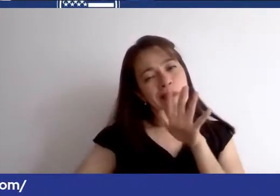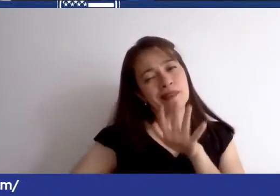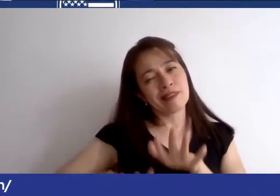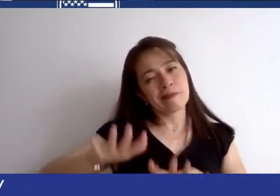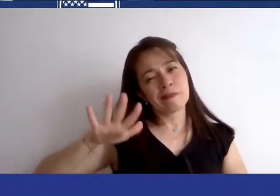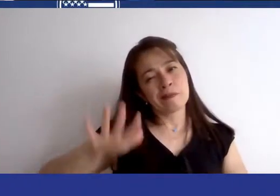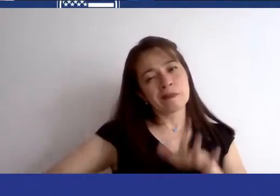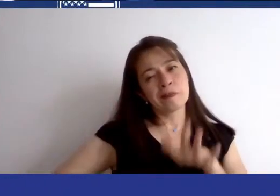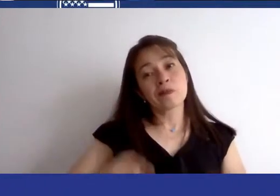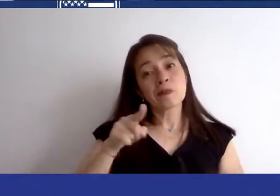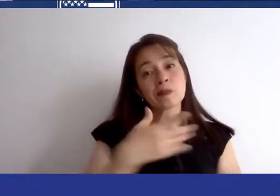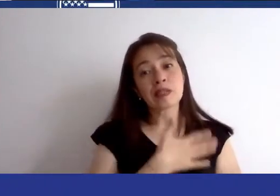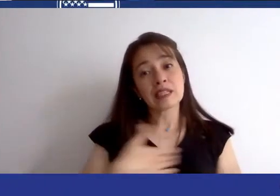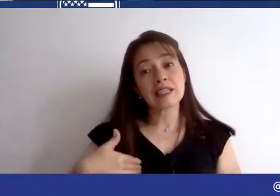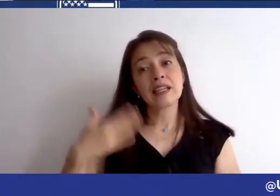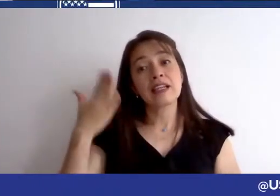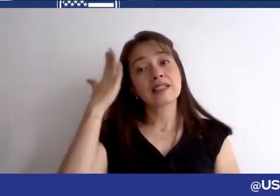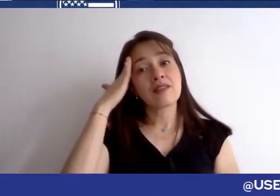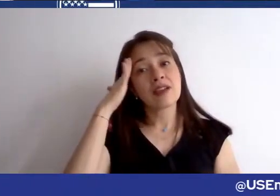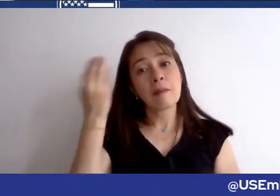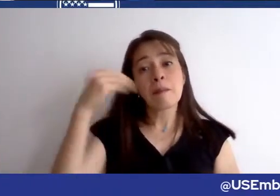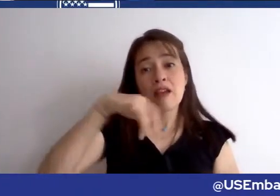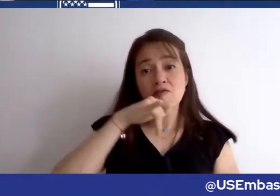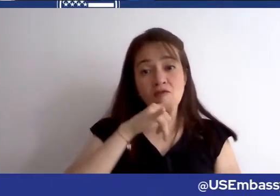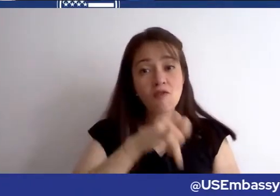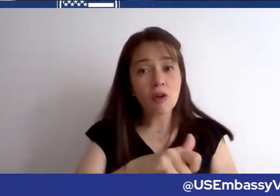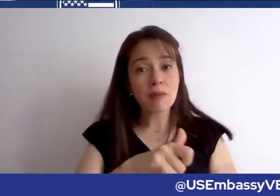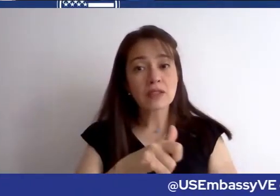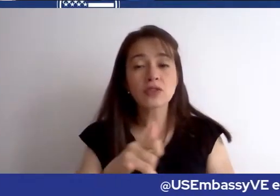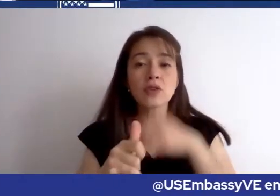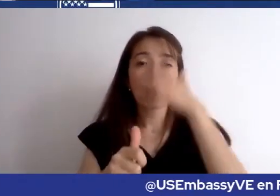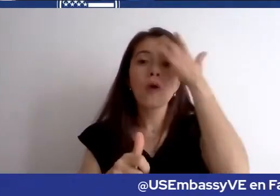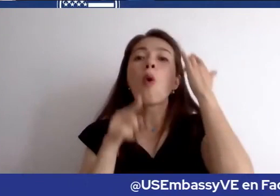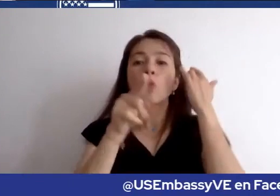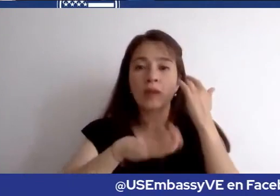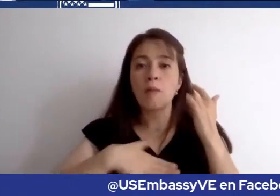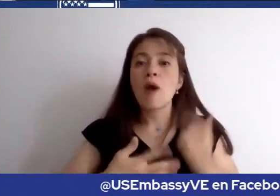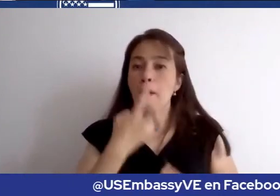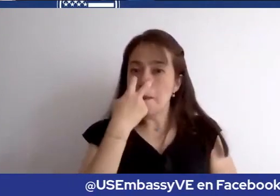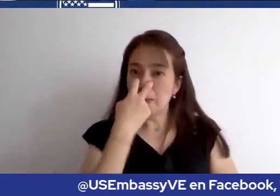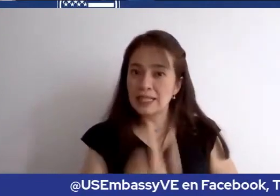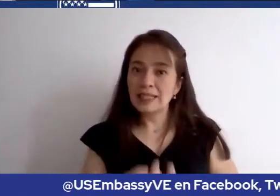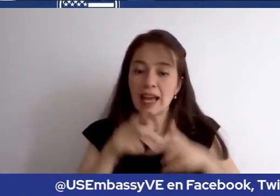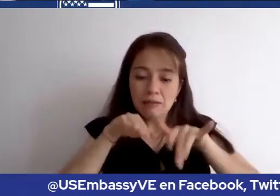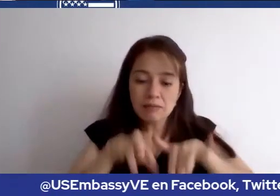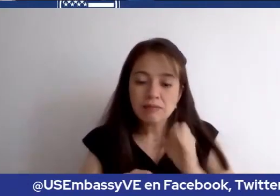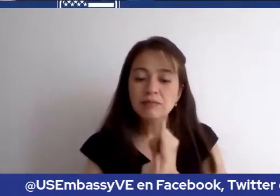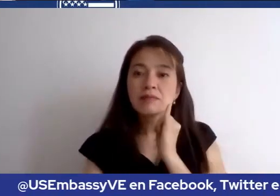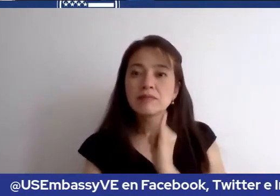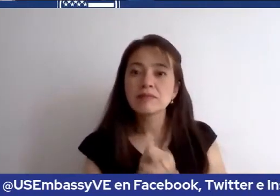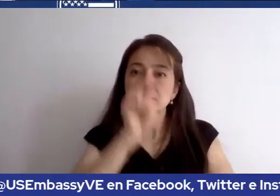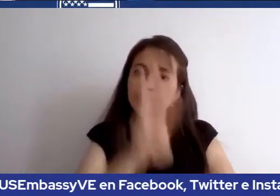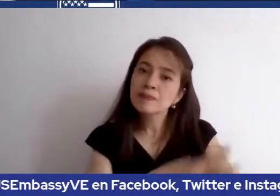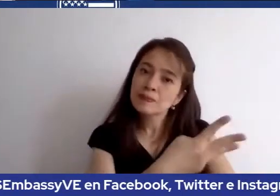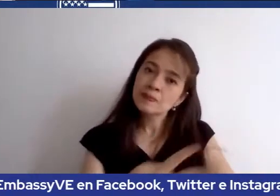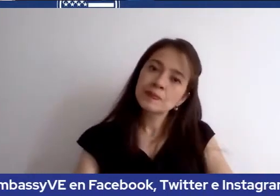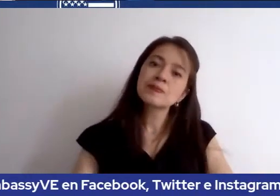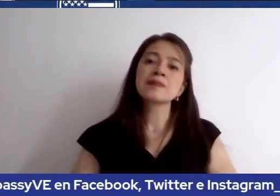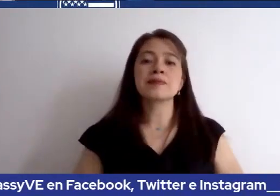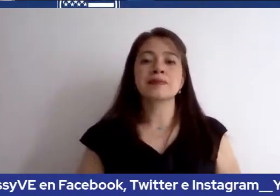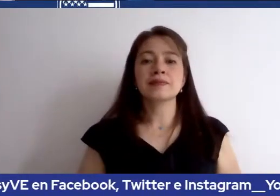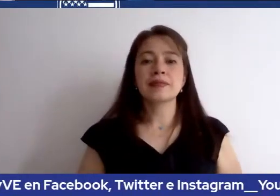todos los requisitos para esto estas citas en nuestro sitio web pero si estamos abiertos